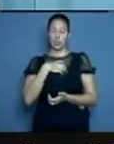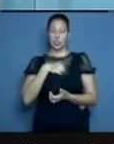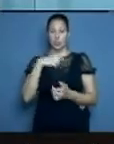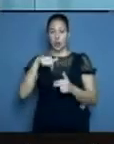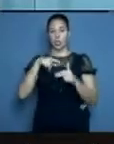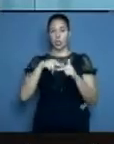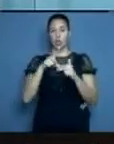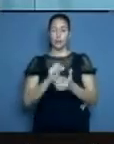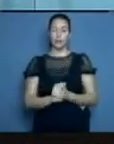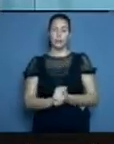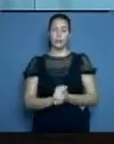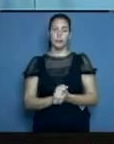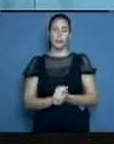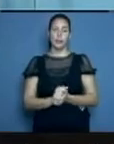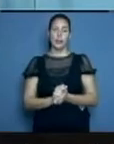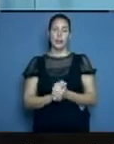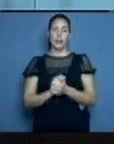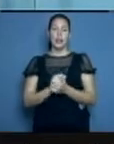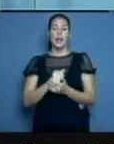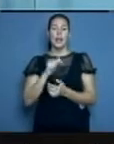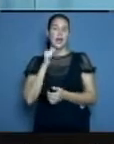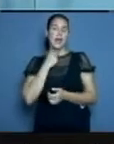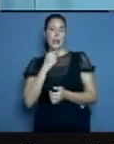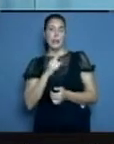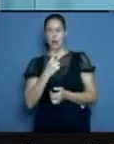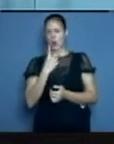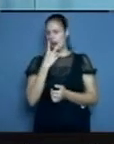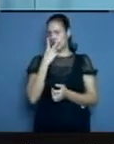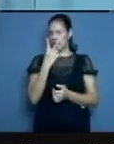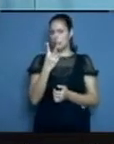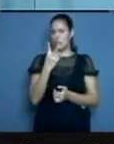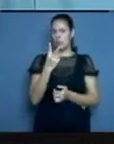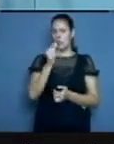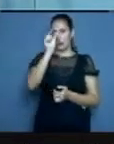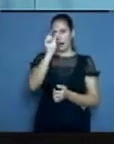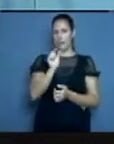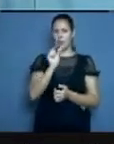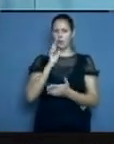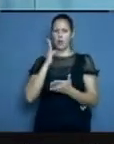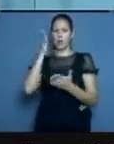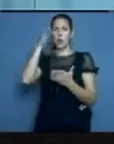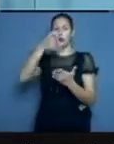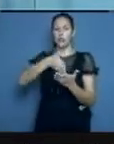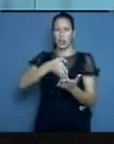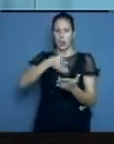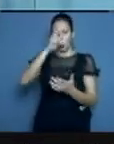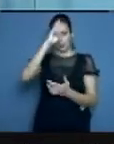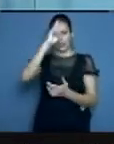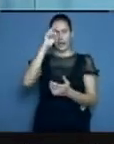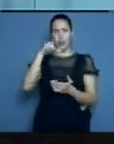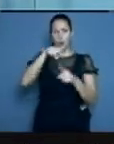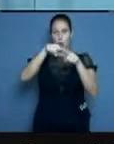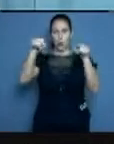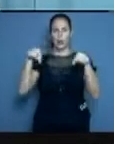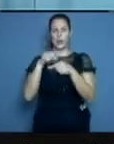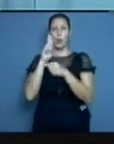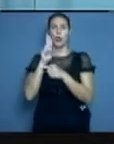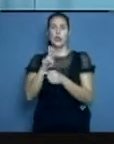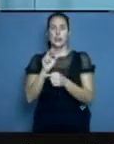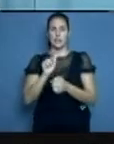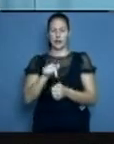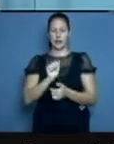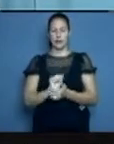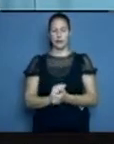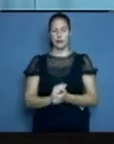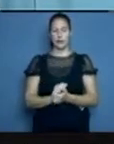la atención, sobre todo en las unidades de cuidados intensivos, ¿cuáles son las secuelas que viene dejando la COVID